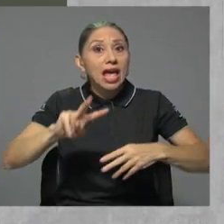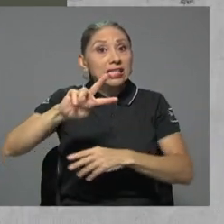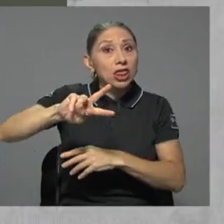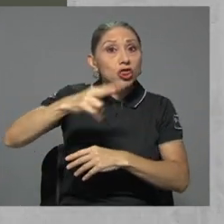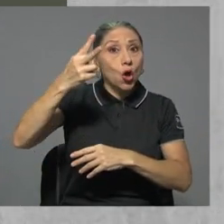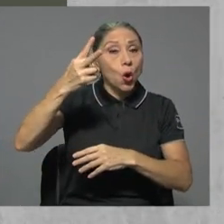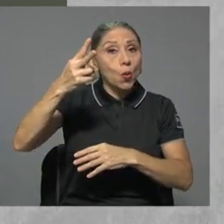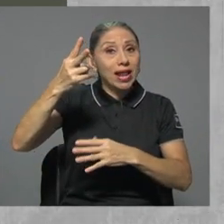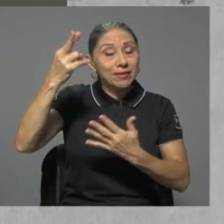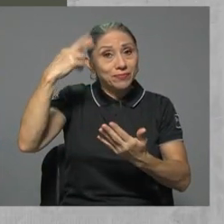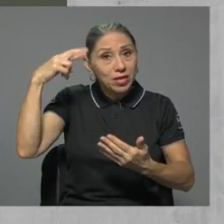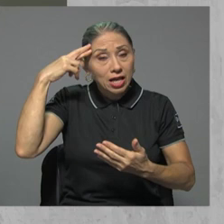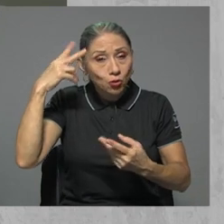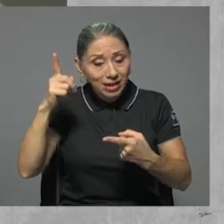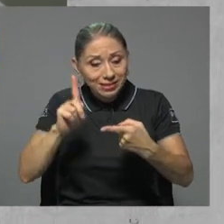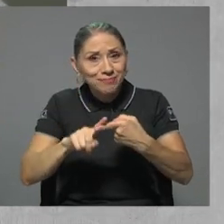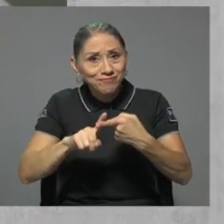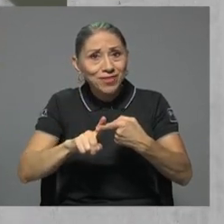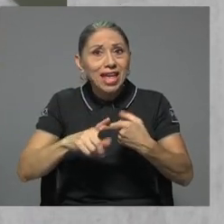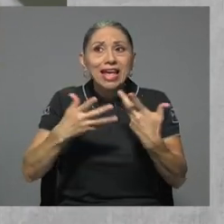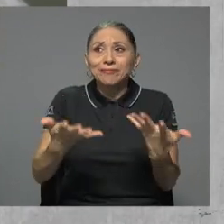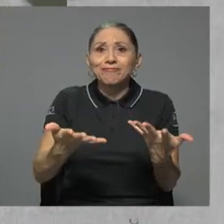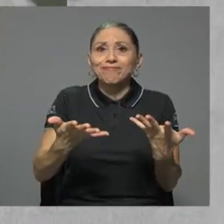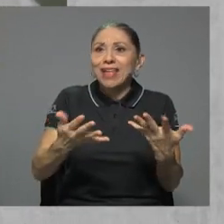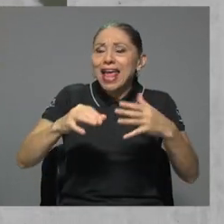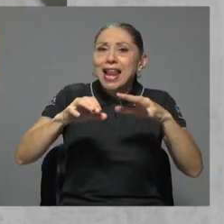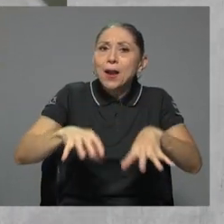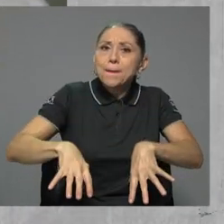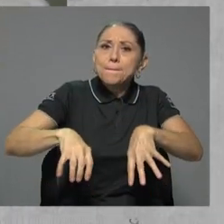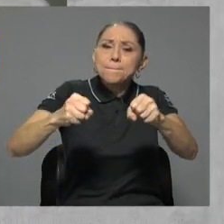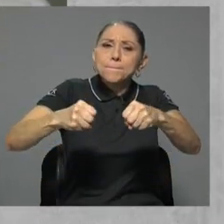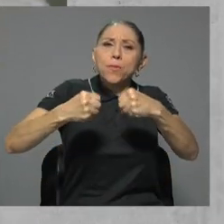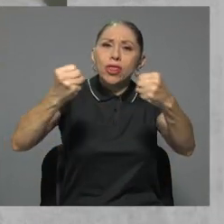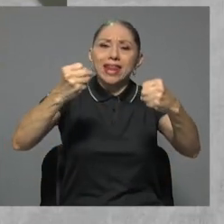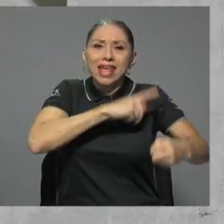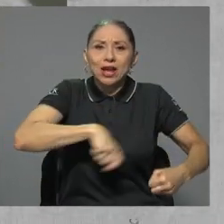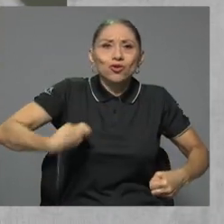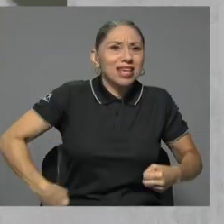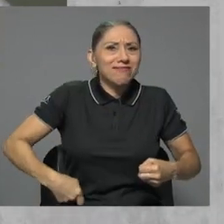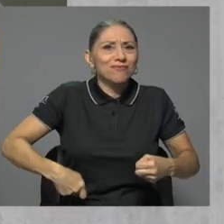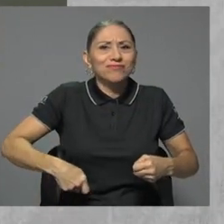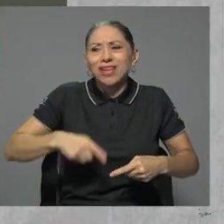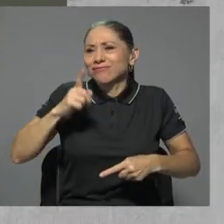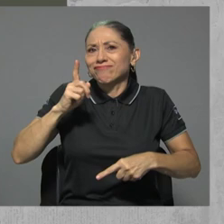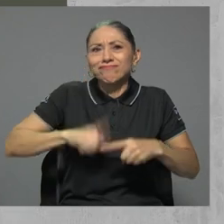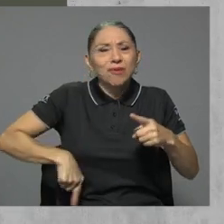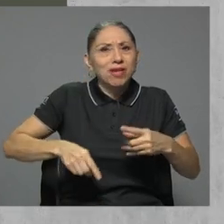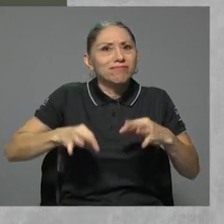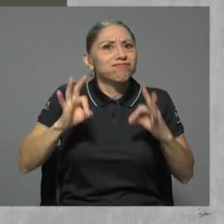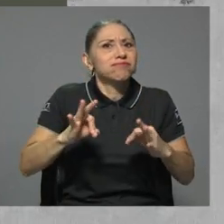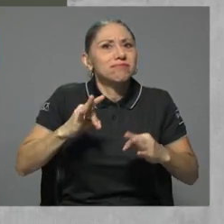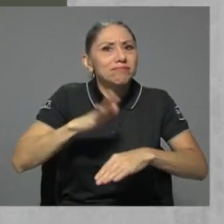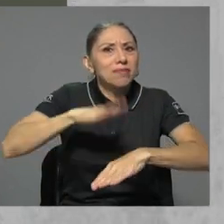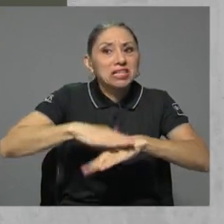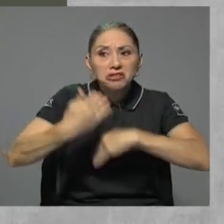naturaleza. Una gran incompetencia del Poder Ejecutivo en la tramitación de los permisos que llevó a la nulidad y una gran